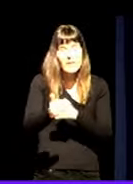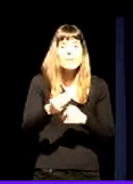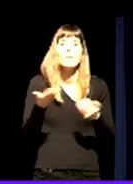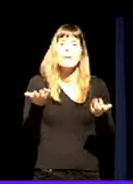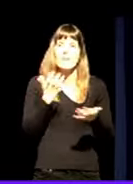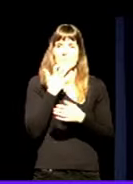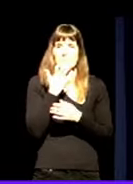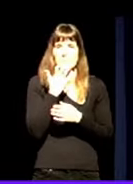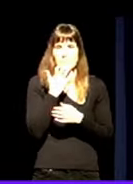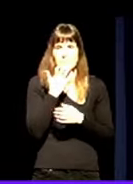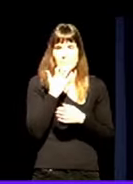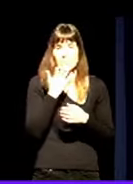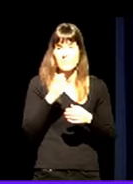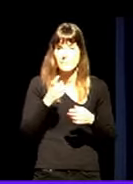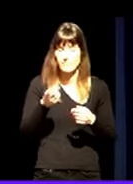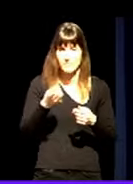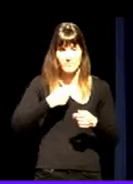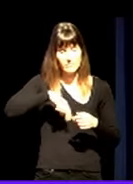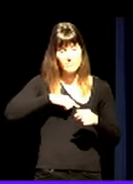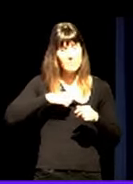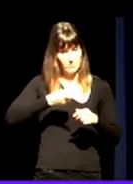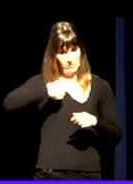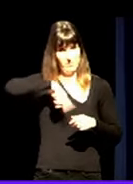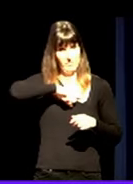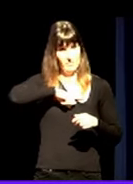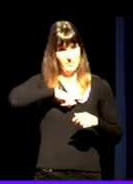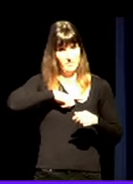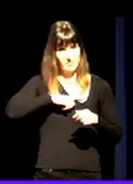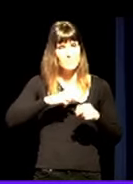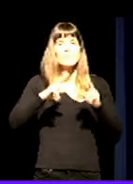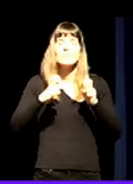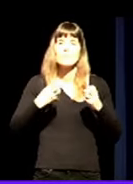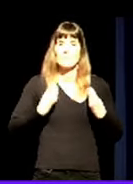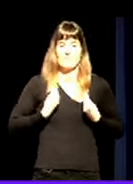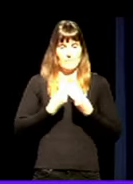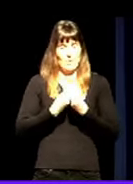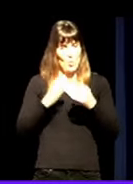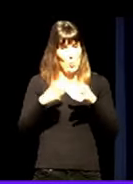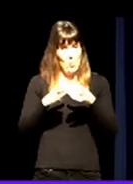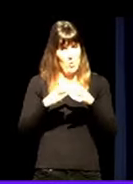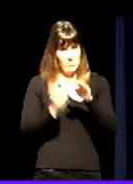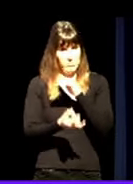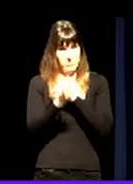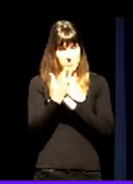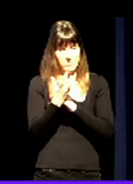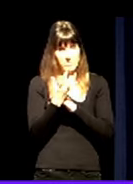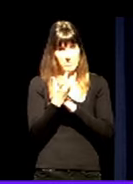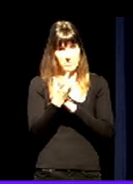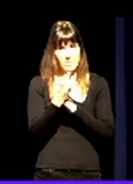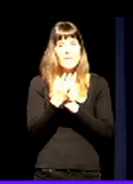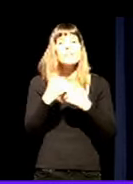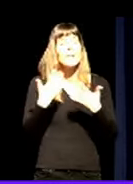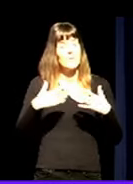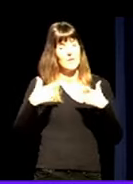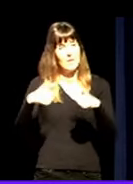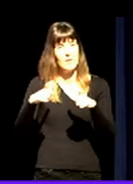azigaran, baita behar, gu, disiplinarteko talde bat osatu dugu, osakiretzako,